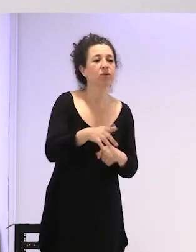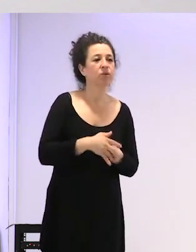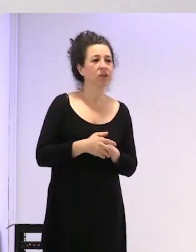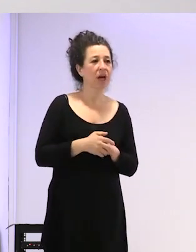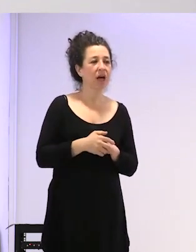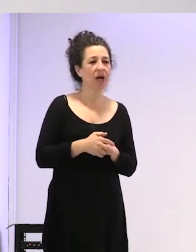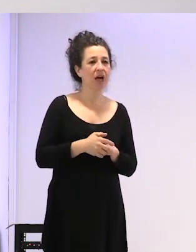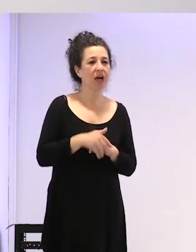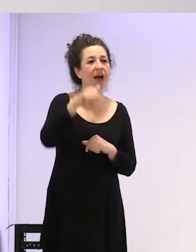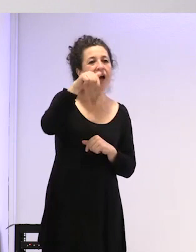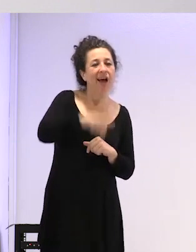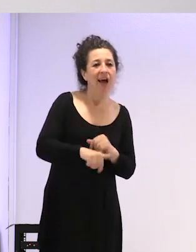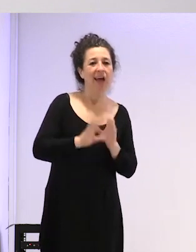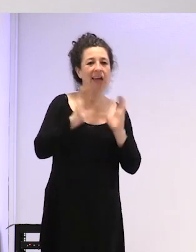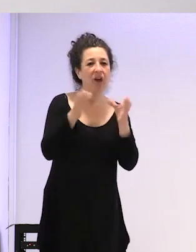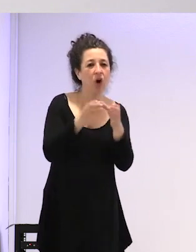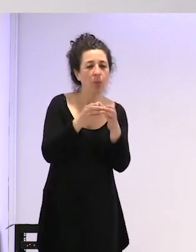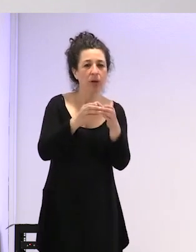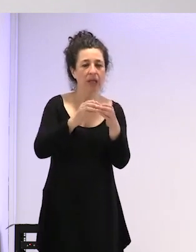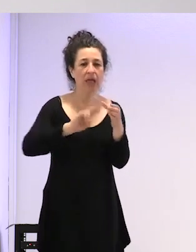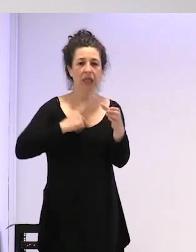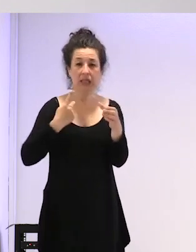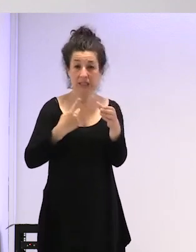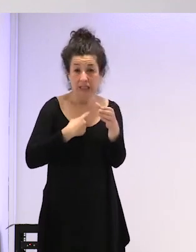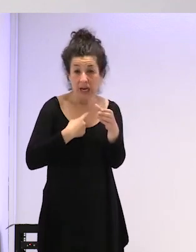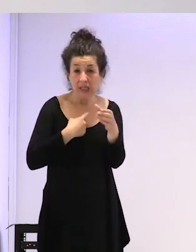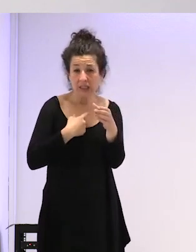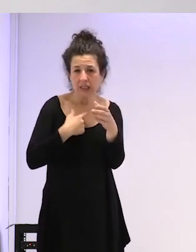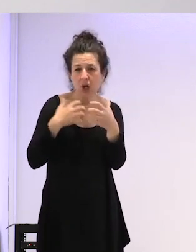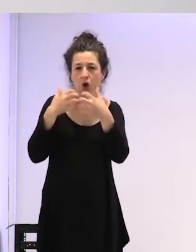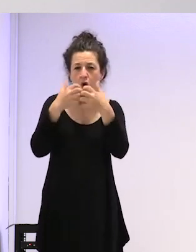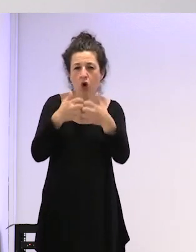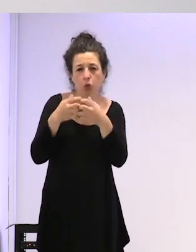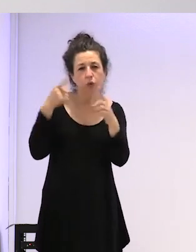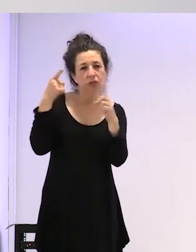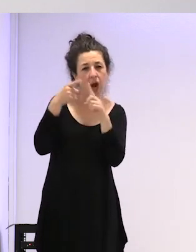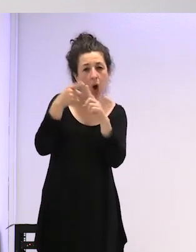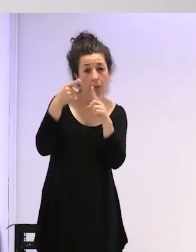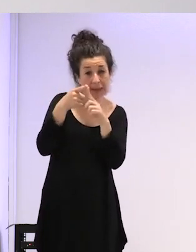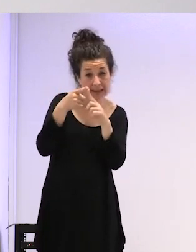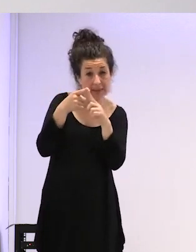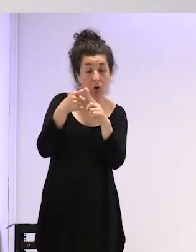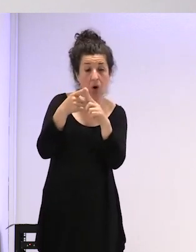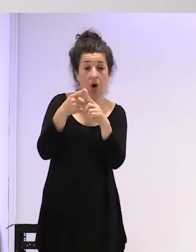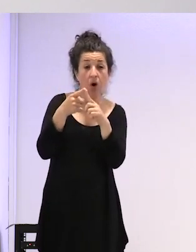comunidad trans algo aquí para cambiar el modelo que tiene en cruces que me odian